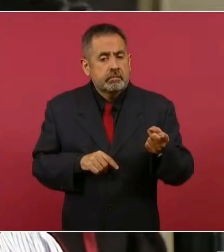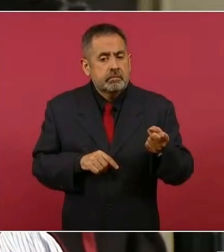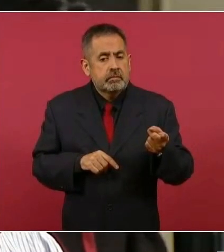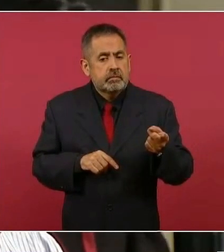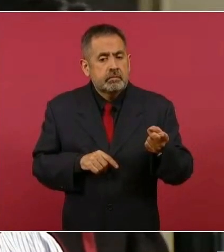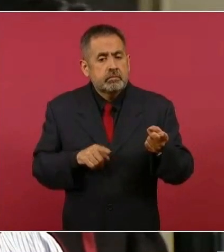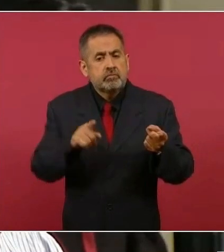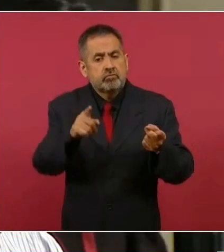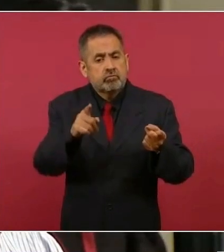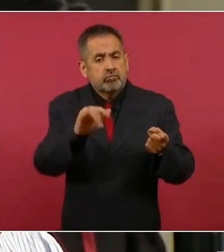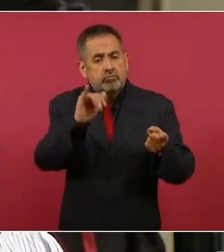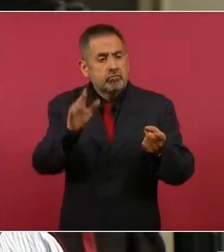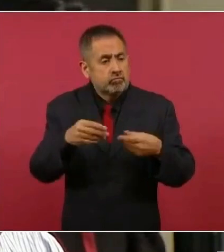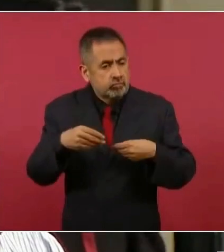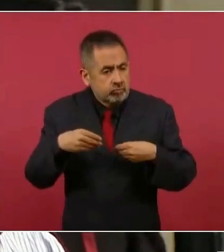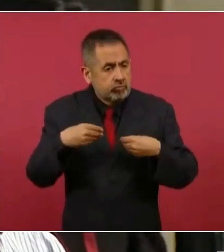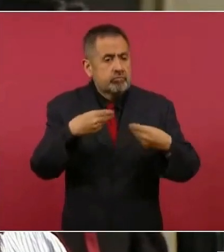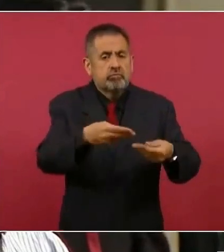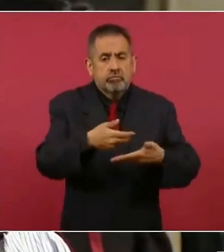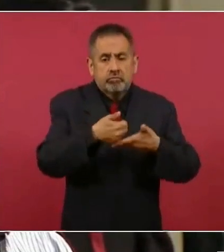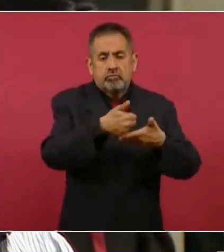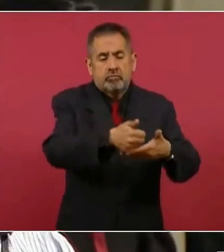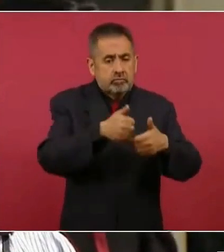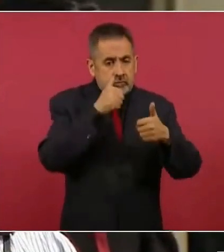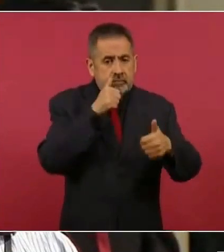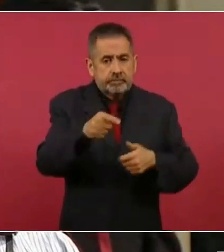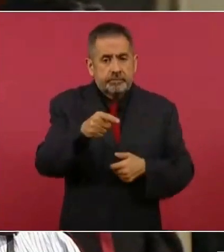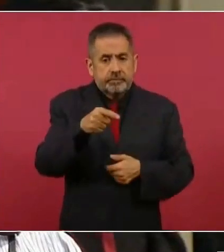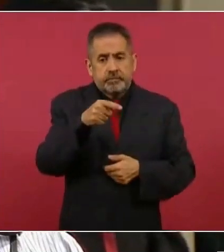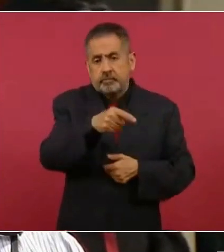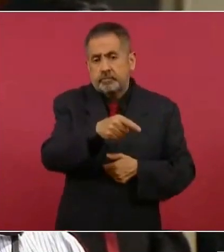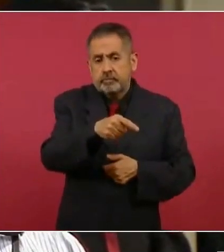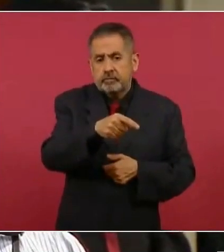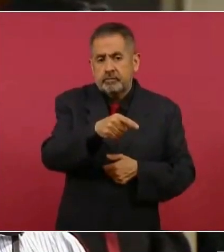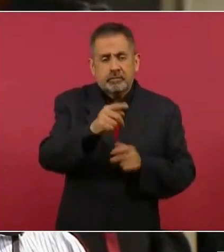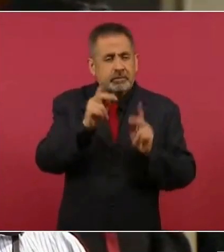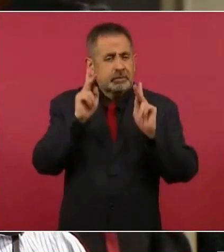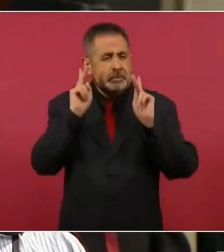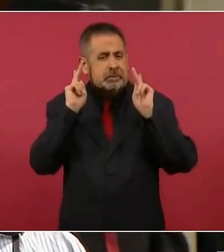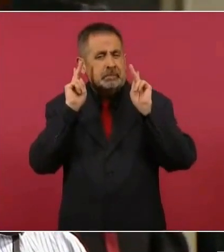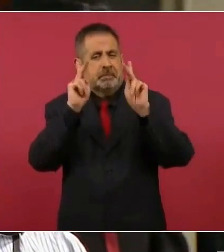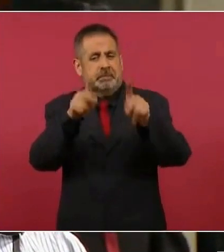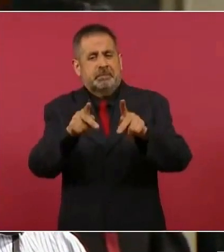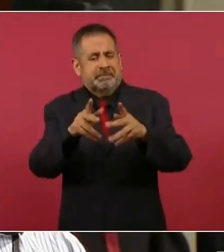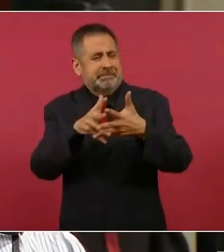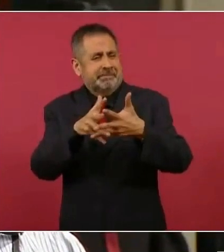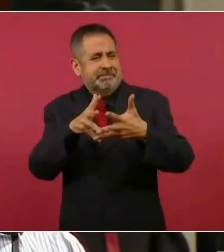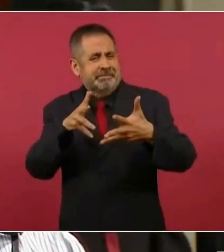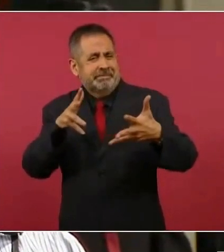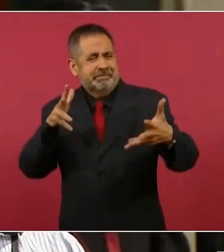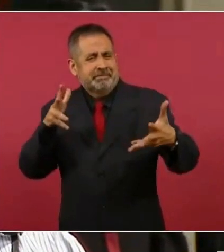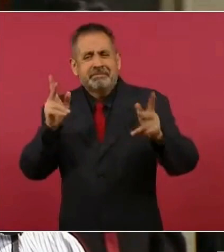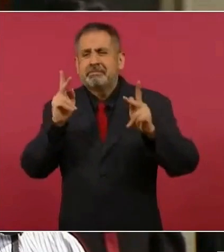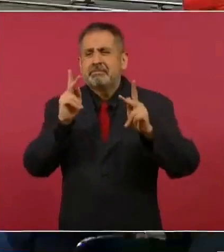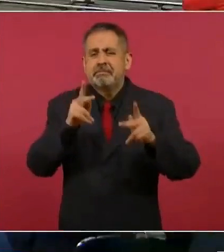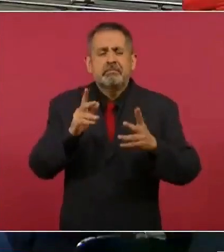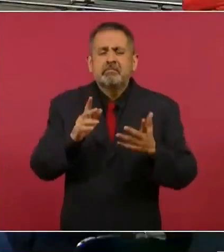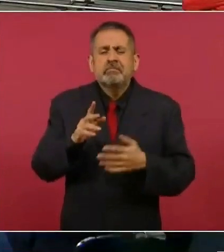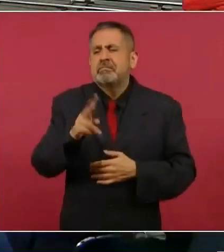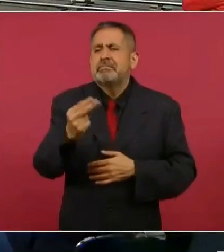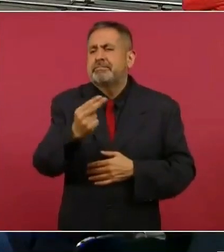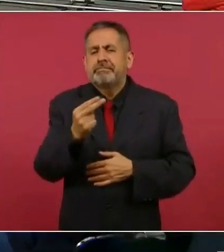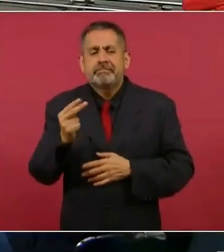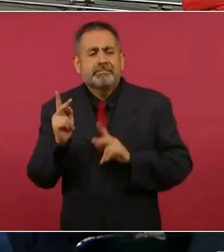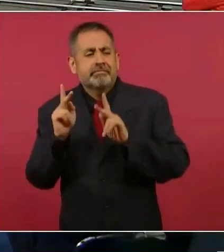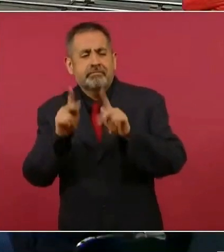proporcionarles, ayudarles con un puente muy grande, pero no es tan grande, es mala necesidad